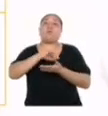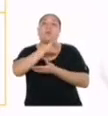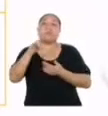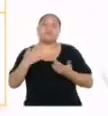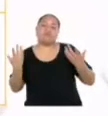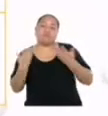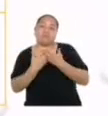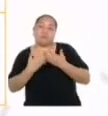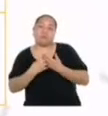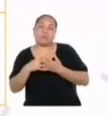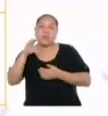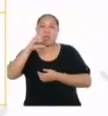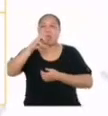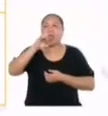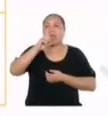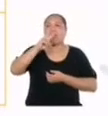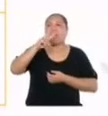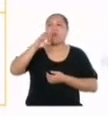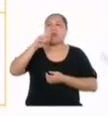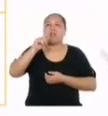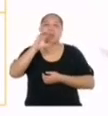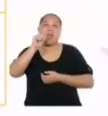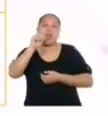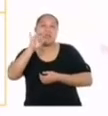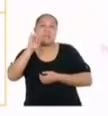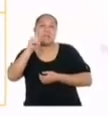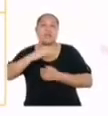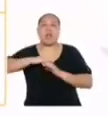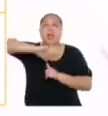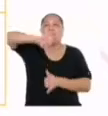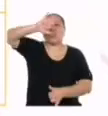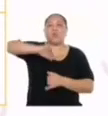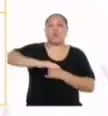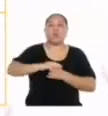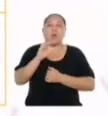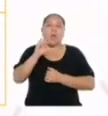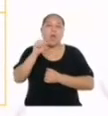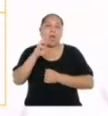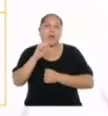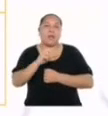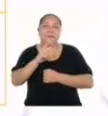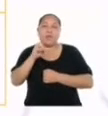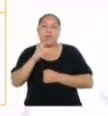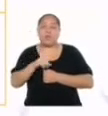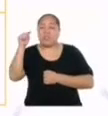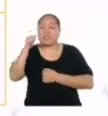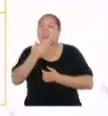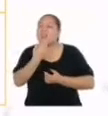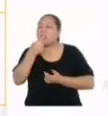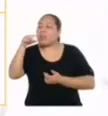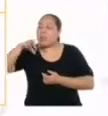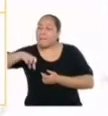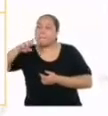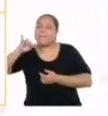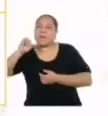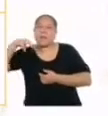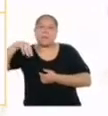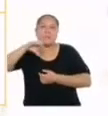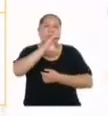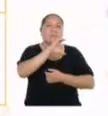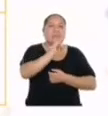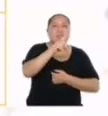relaciones entre elementos, caras, vértices, bases, aristas, altura, área y volumen, del prisma y cilindro al